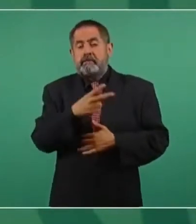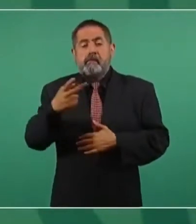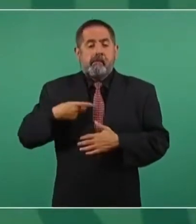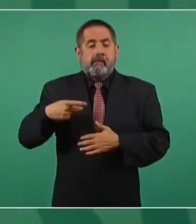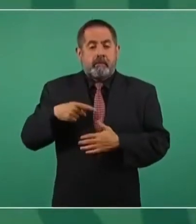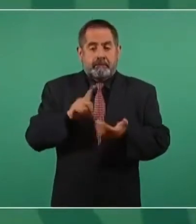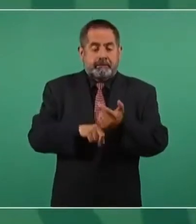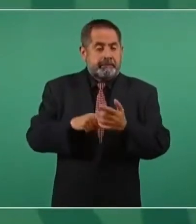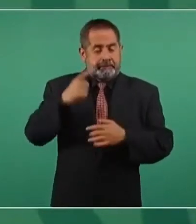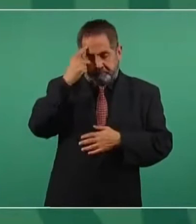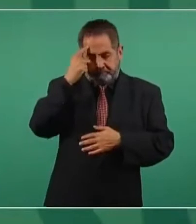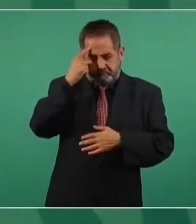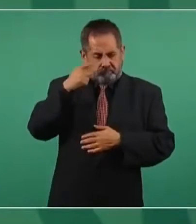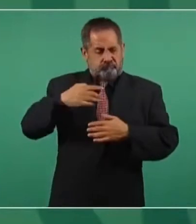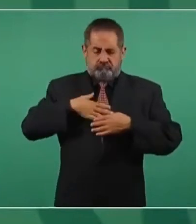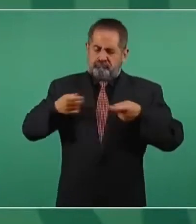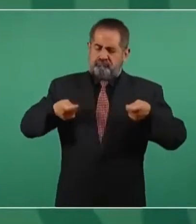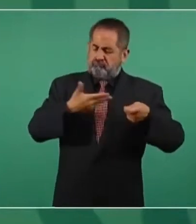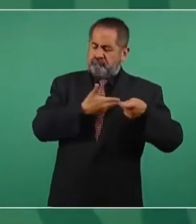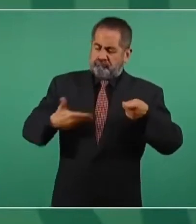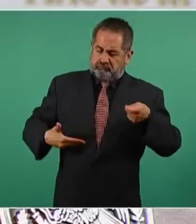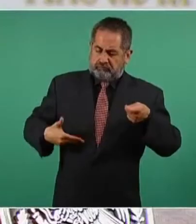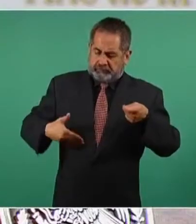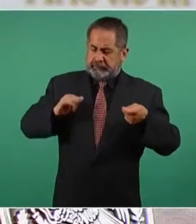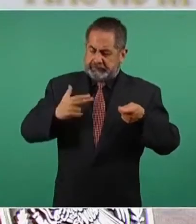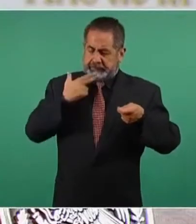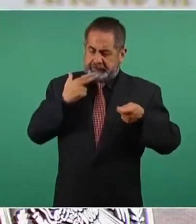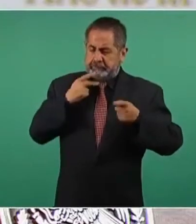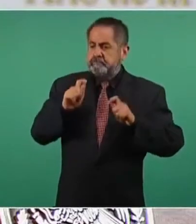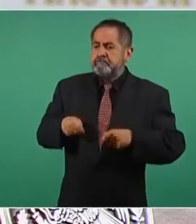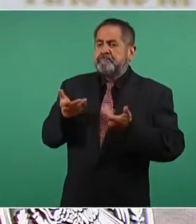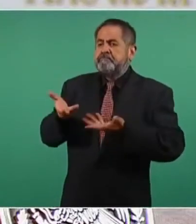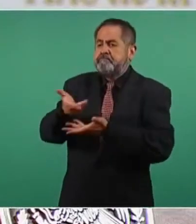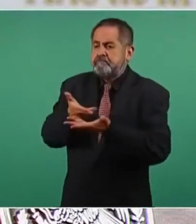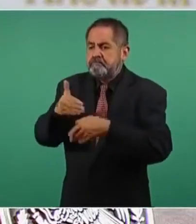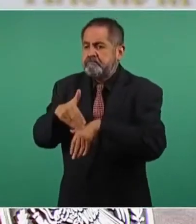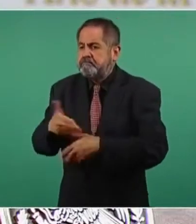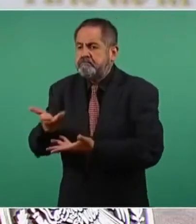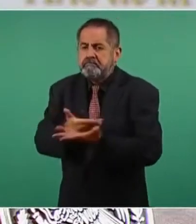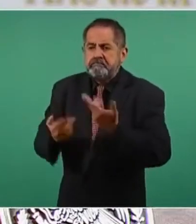solo tiene sentido y se convierte en virtud cuando se pone al servicio de los demás